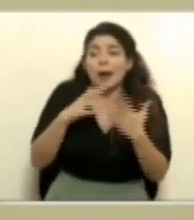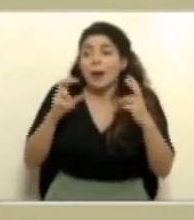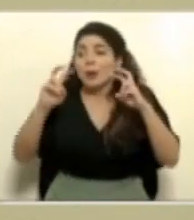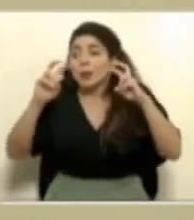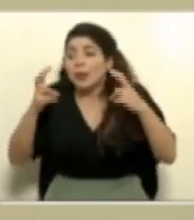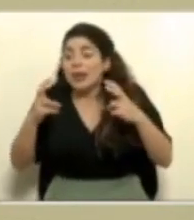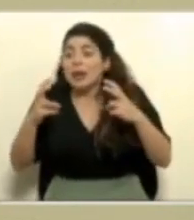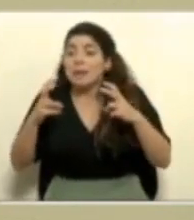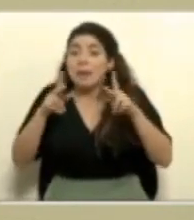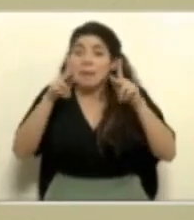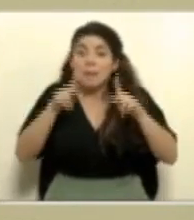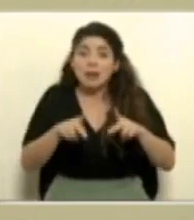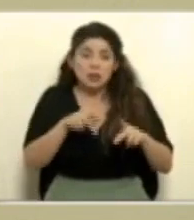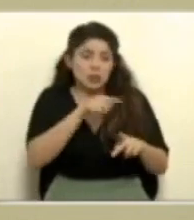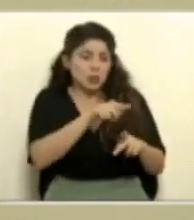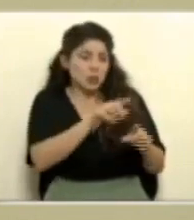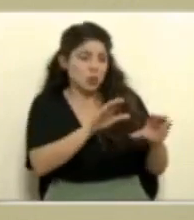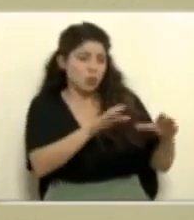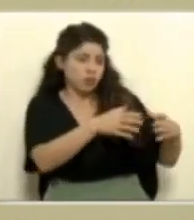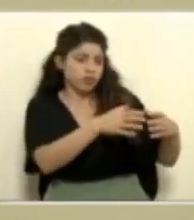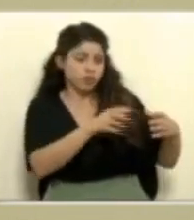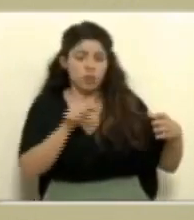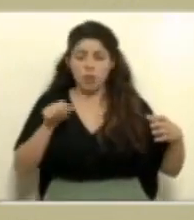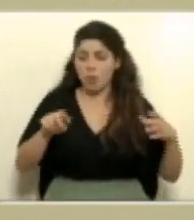justamente de que están personas de diferentes burbujas